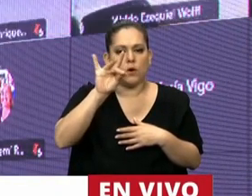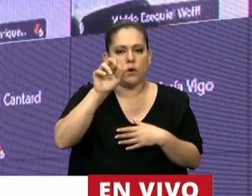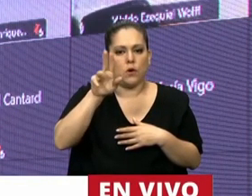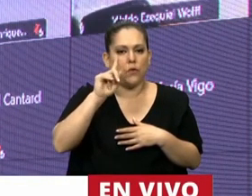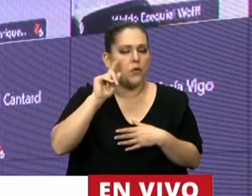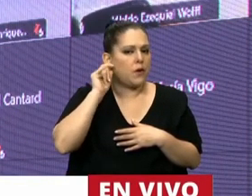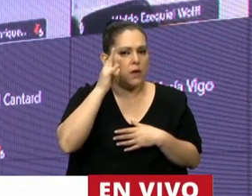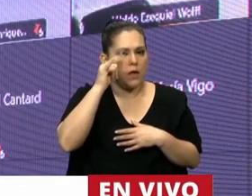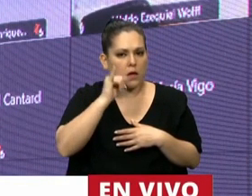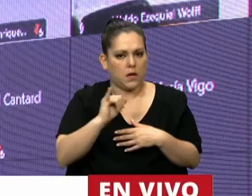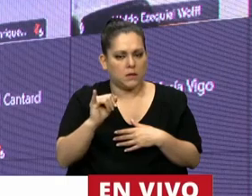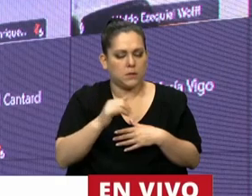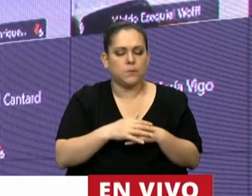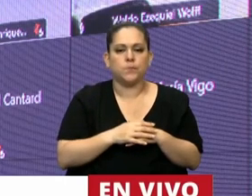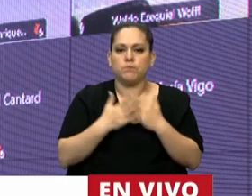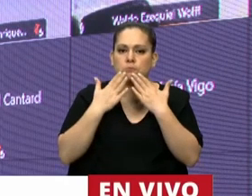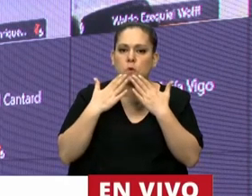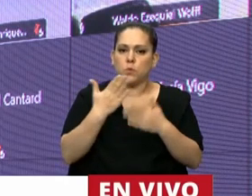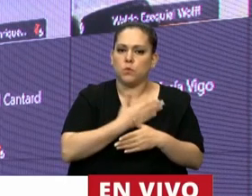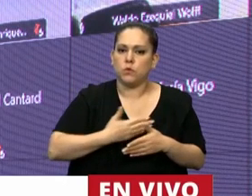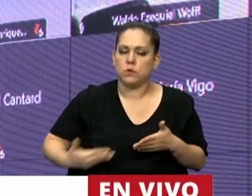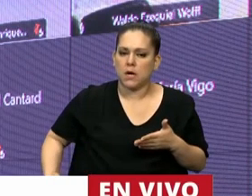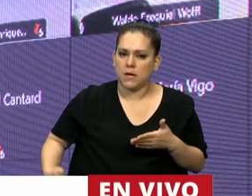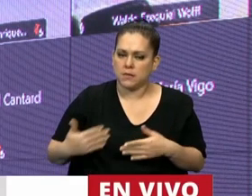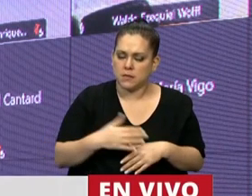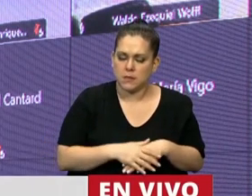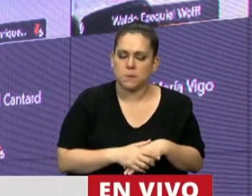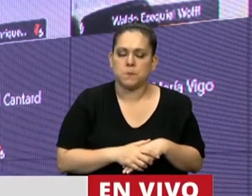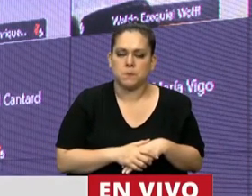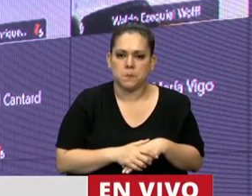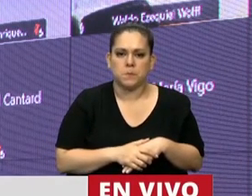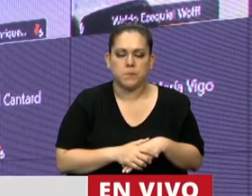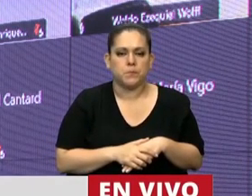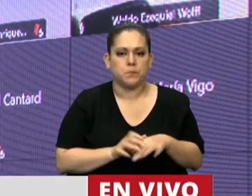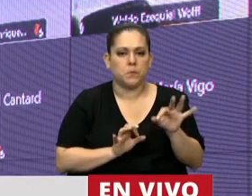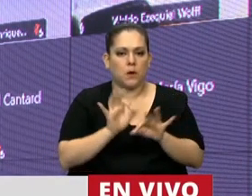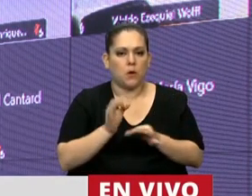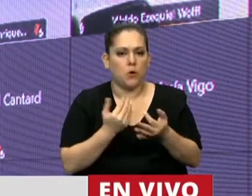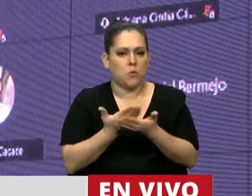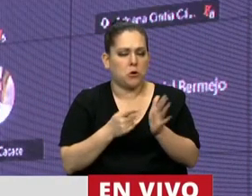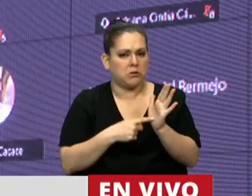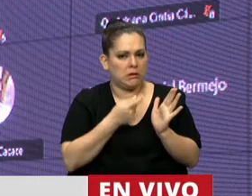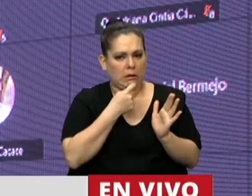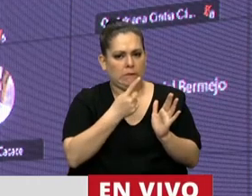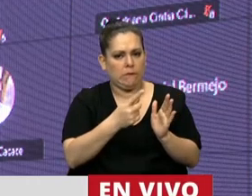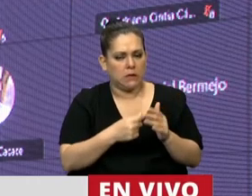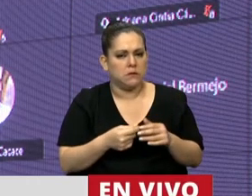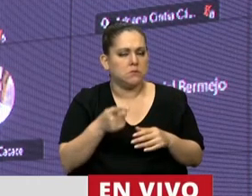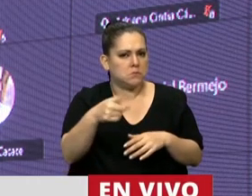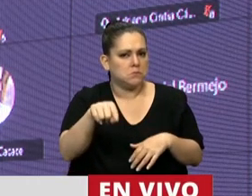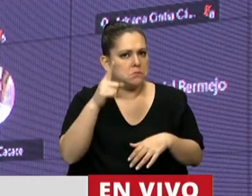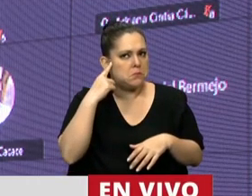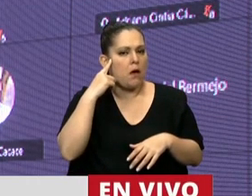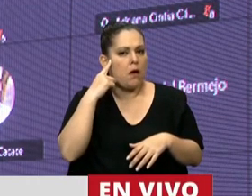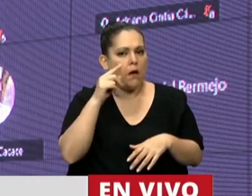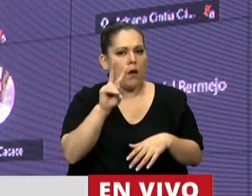Muchas gracias, señor Presidente. Este es un proyecto sencillo. Cuando uno escucha el número de